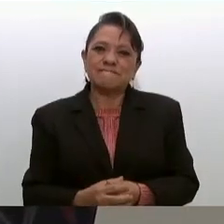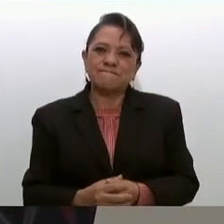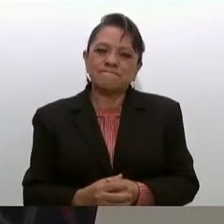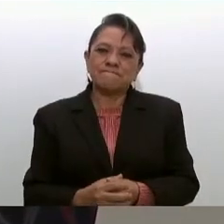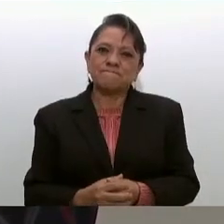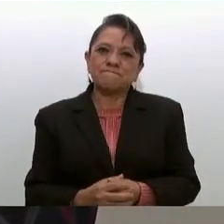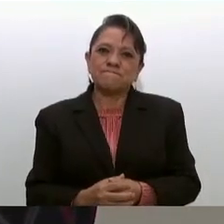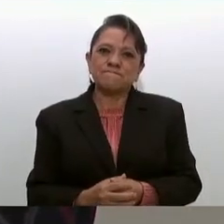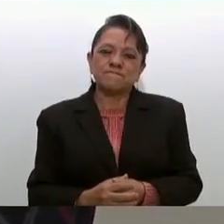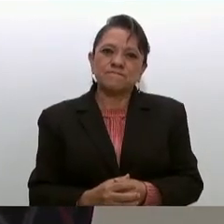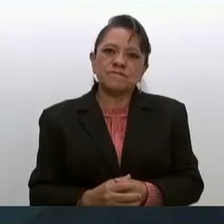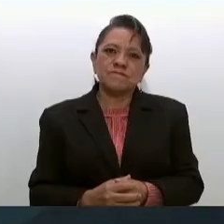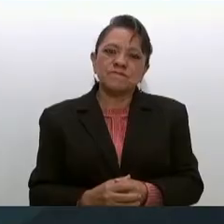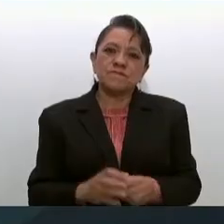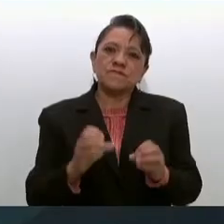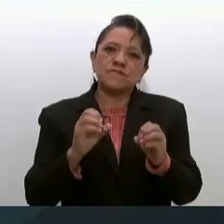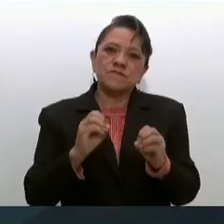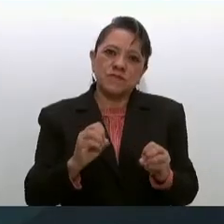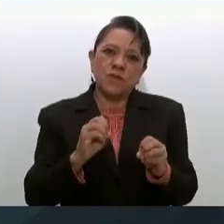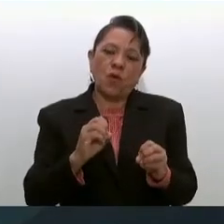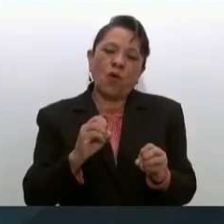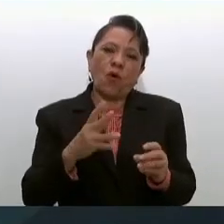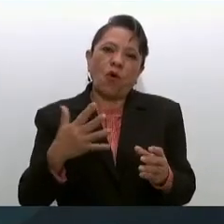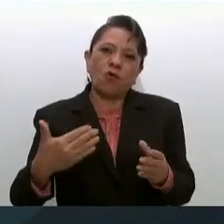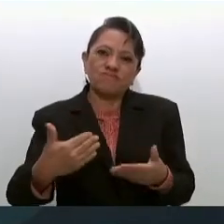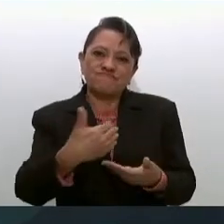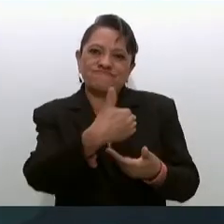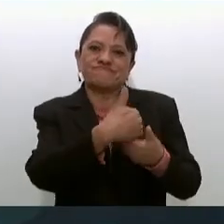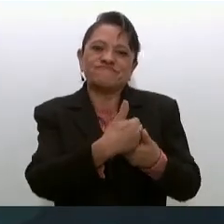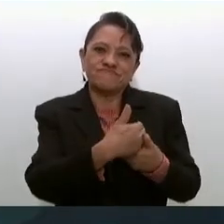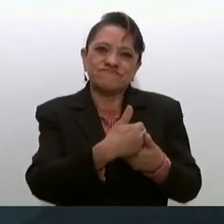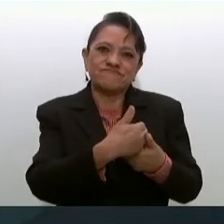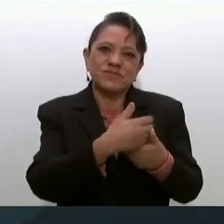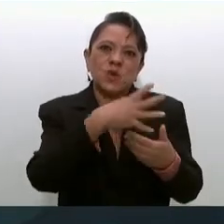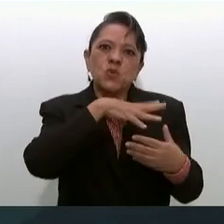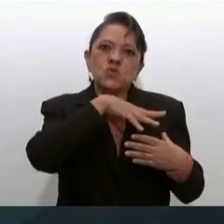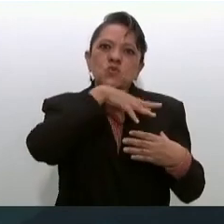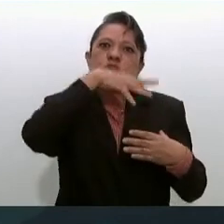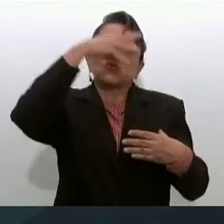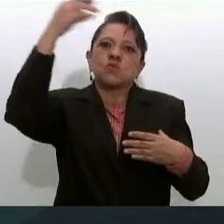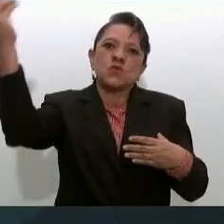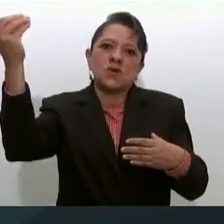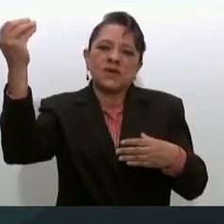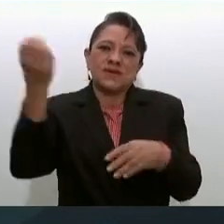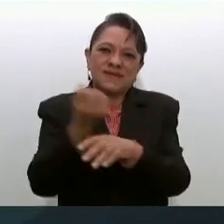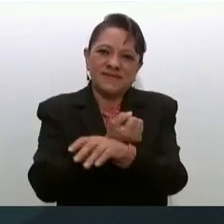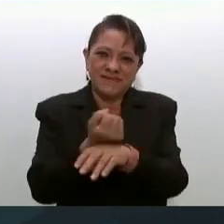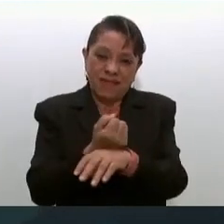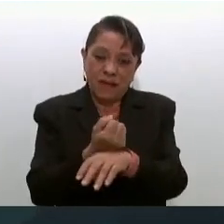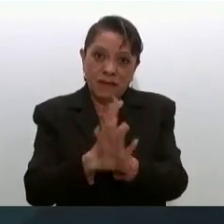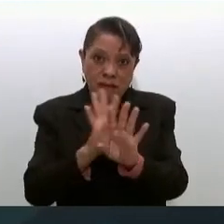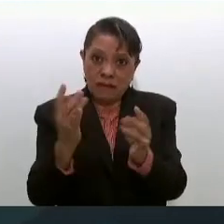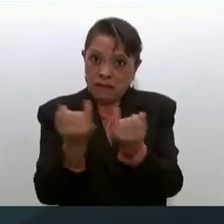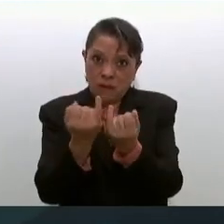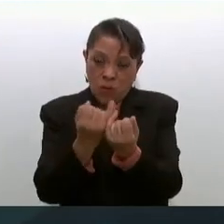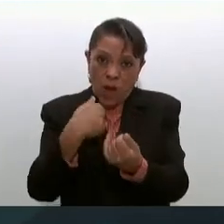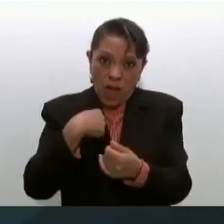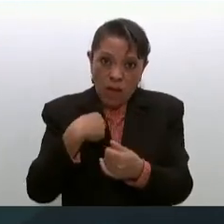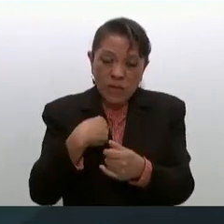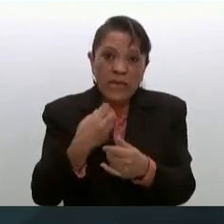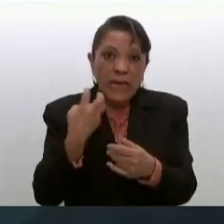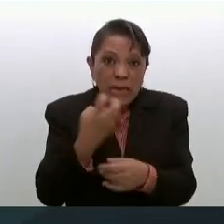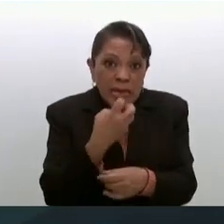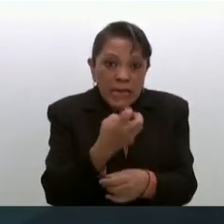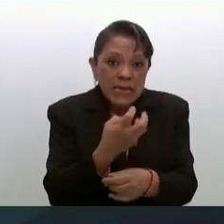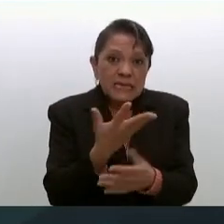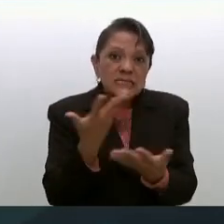operación o intervencionismo como el que a mí me hicieron y me salvó la vida este